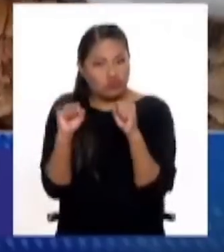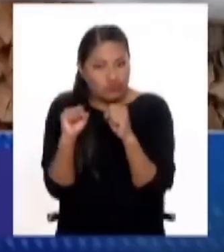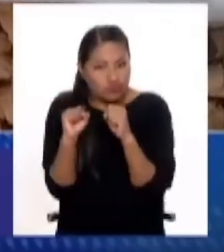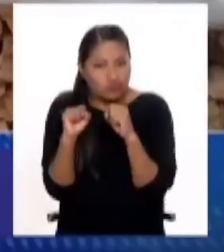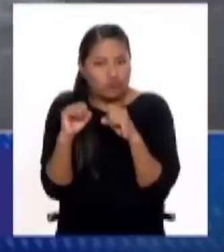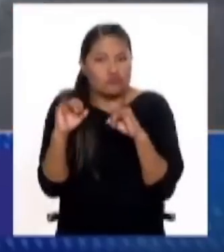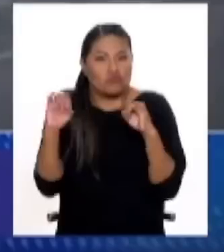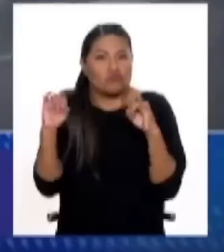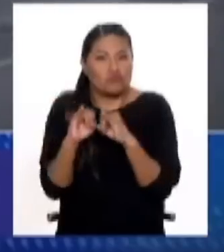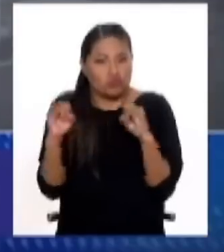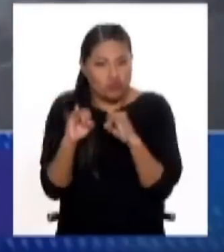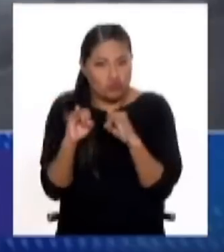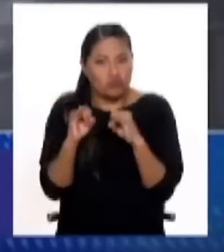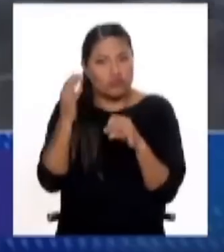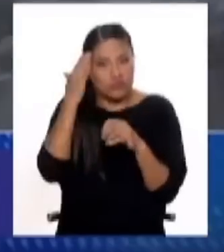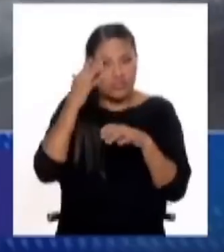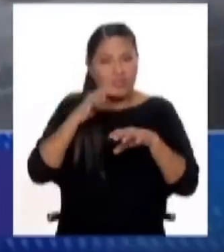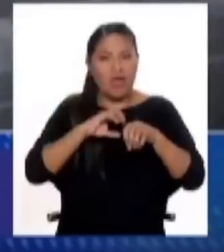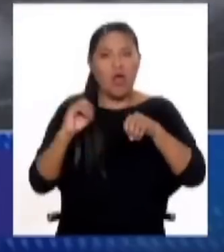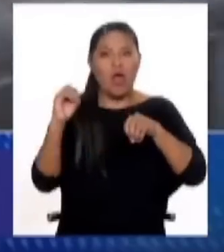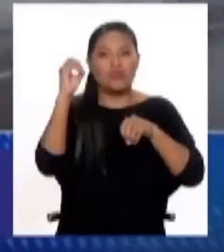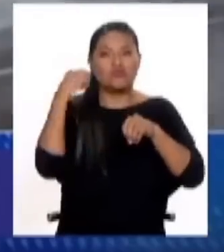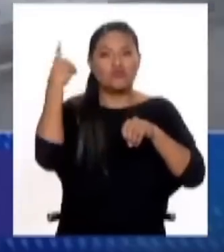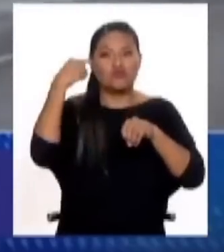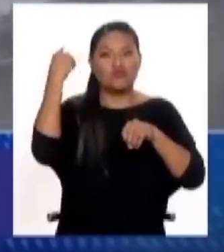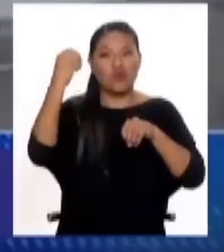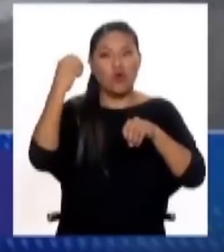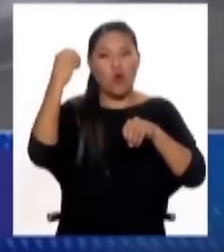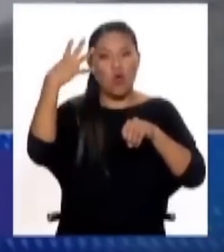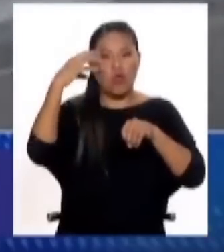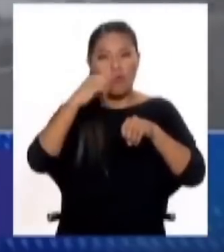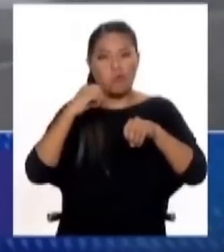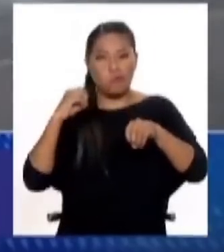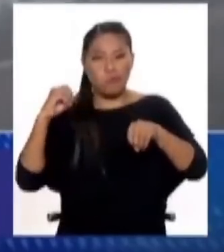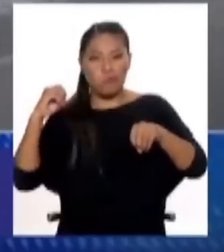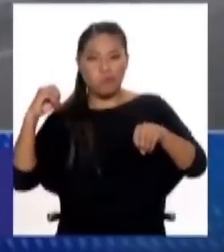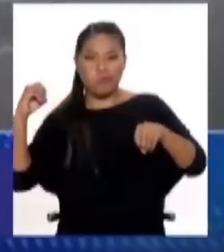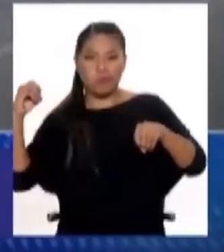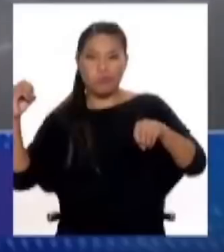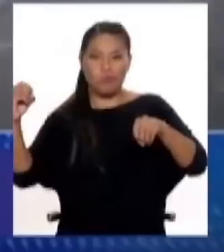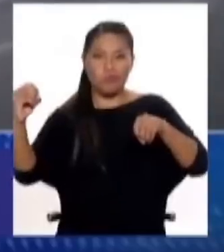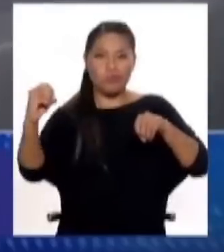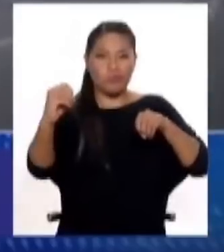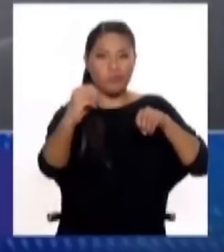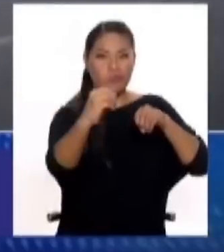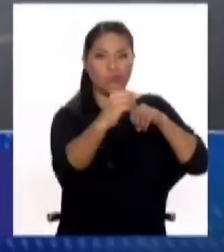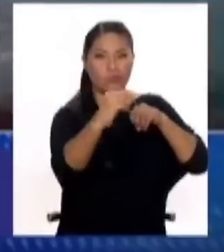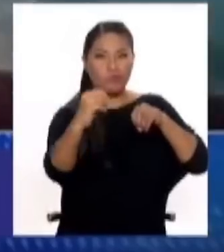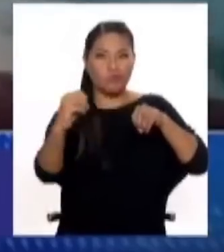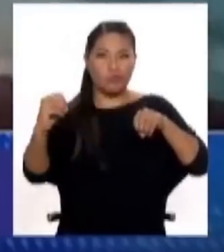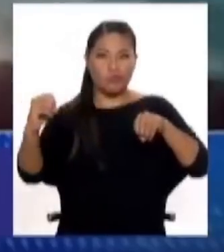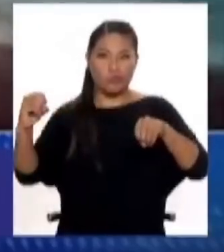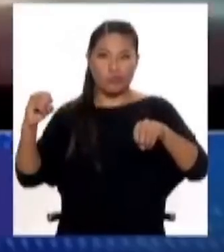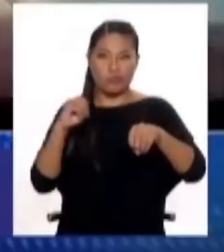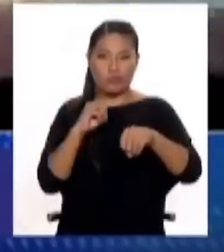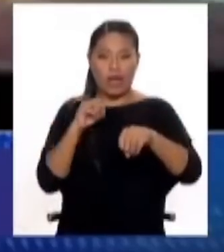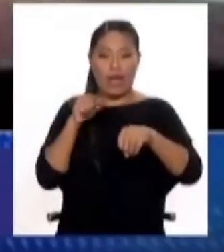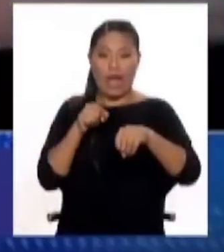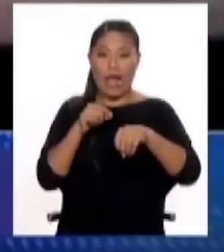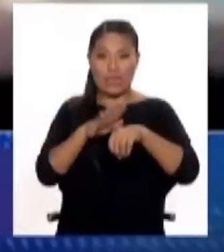la tierra se aleja más del sol, empieza la temporada más fría del año para el hemisferio sur, y es en esta estación